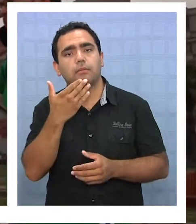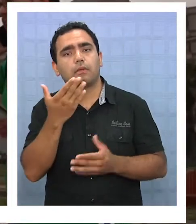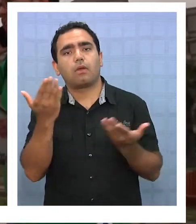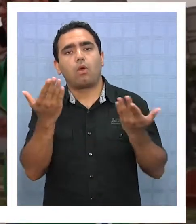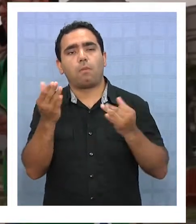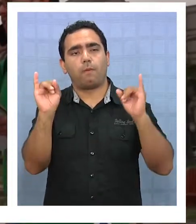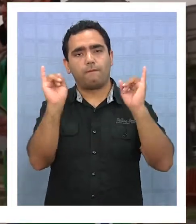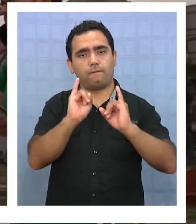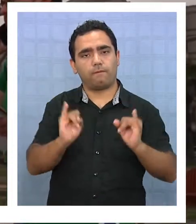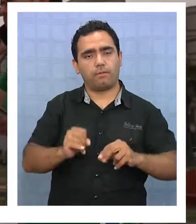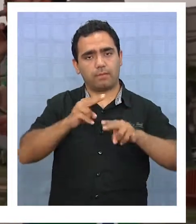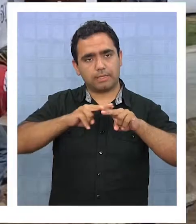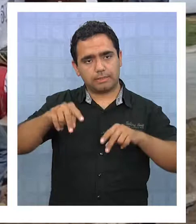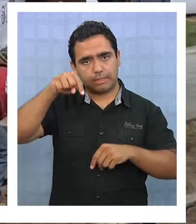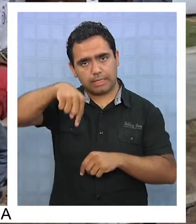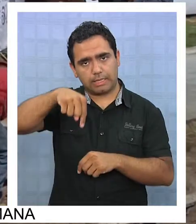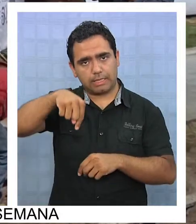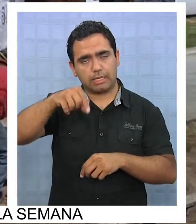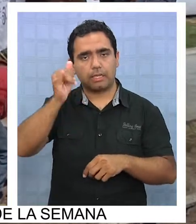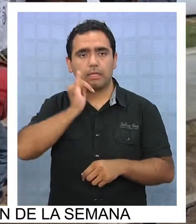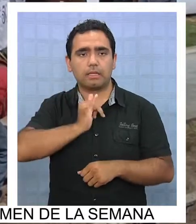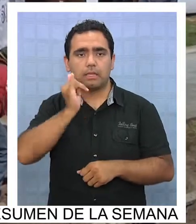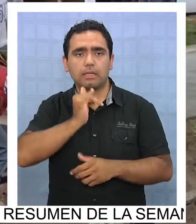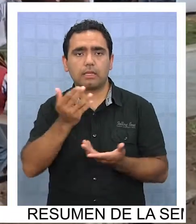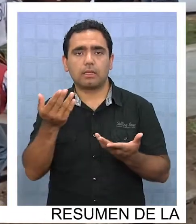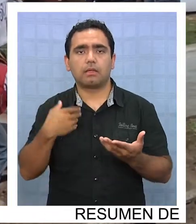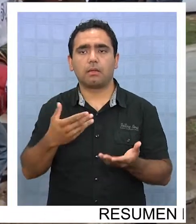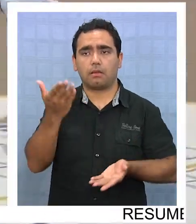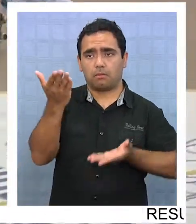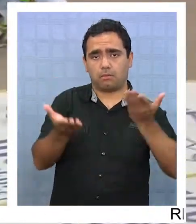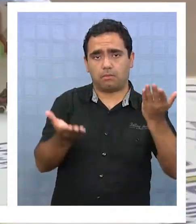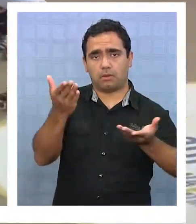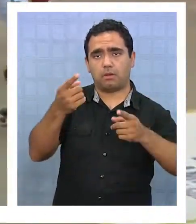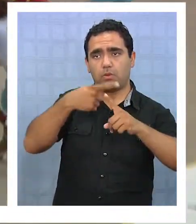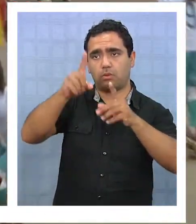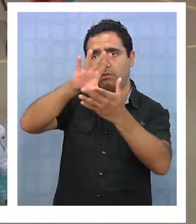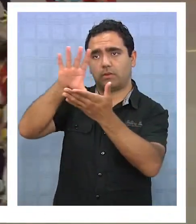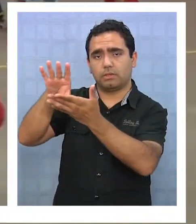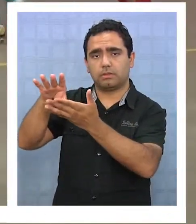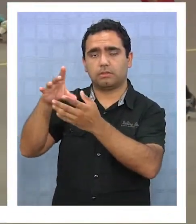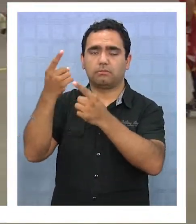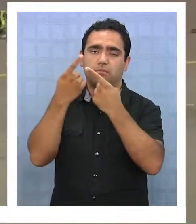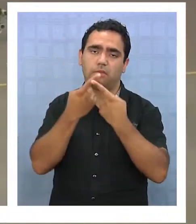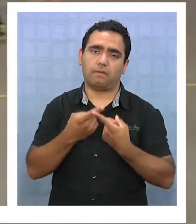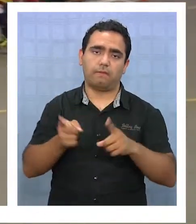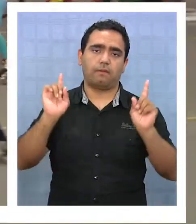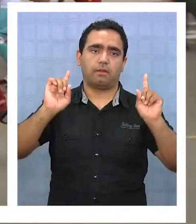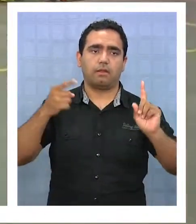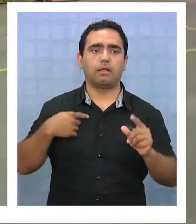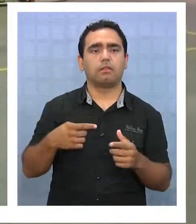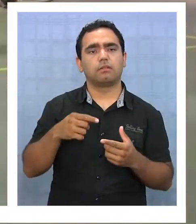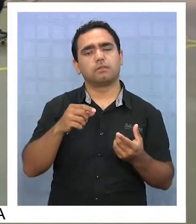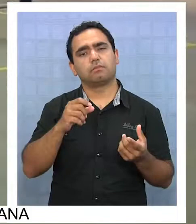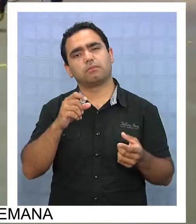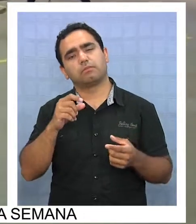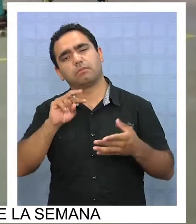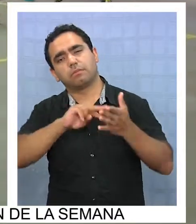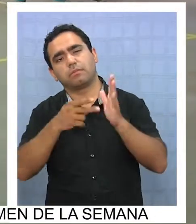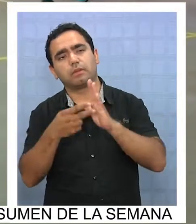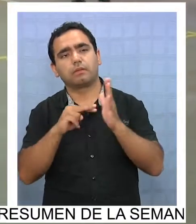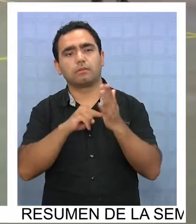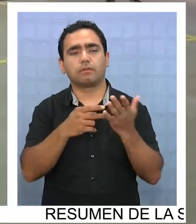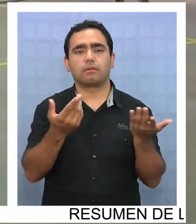forma de hacer las cosas en la tierra de campeones no es la misma que en los países aficionados al hockey, generando un debate intenso a días